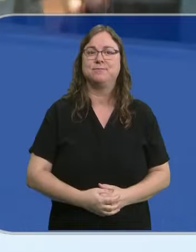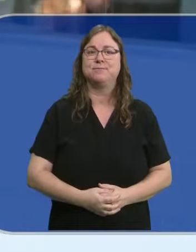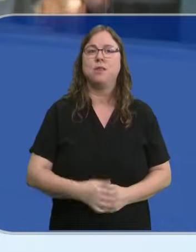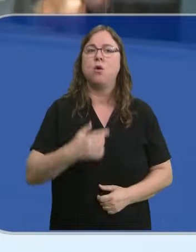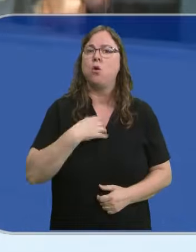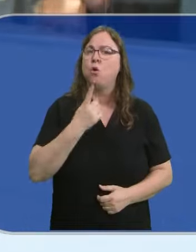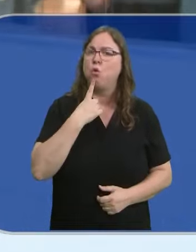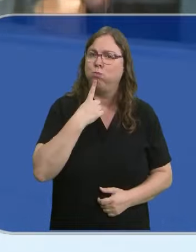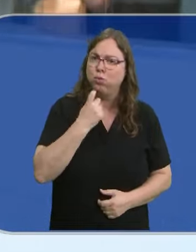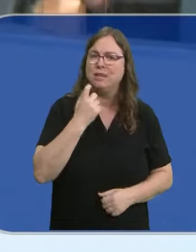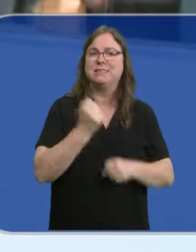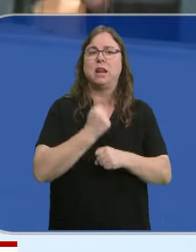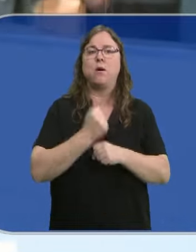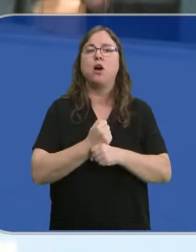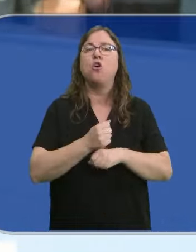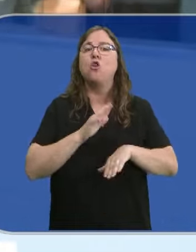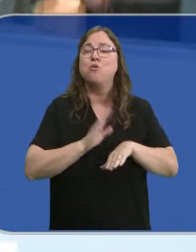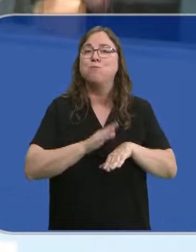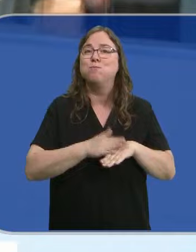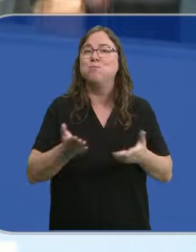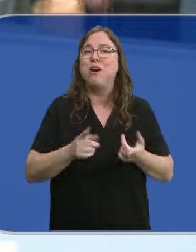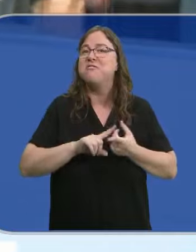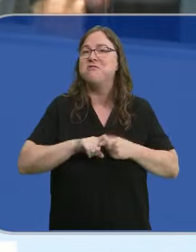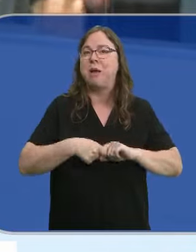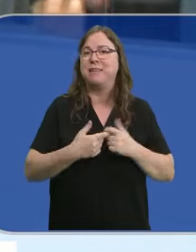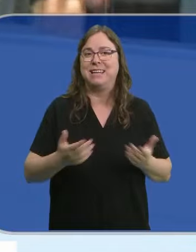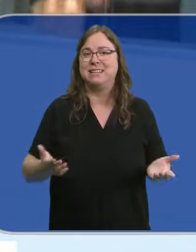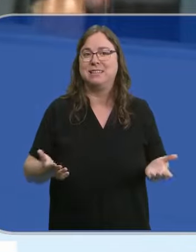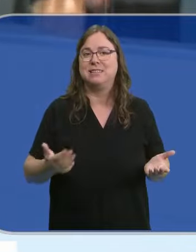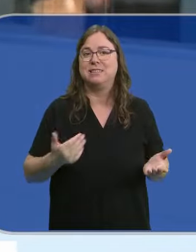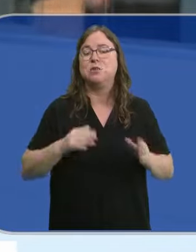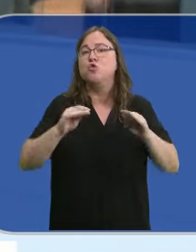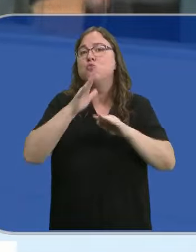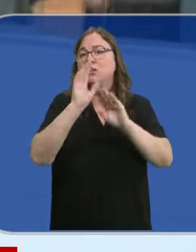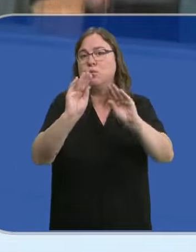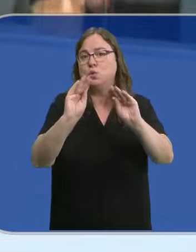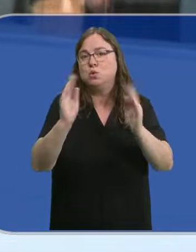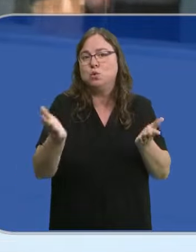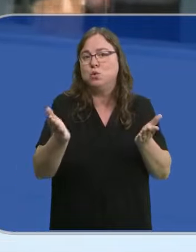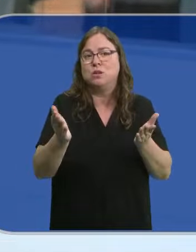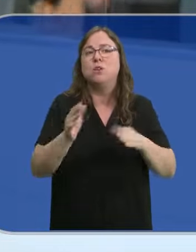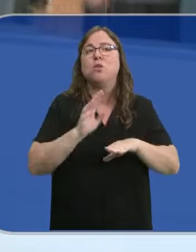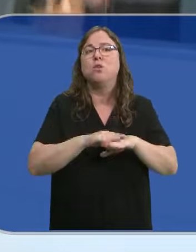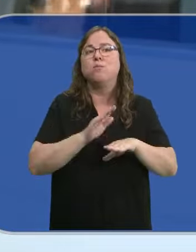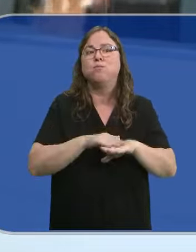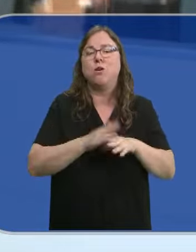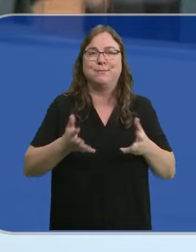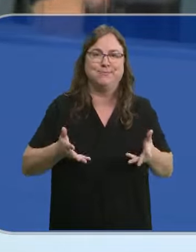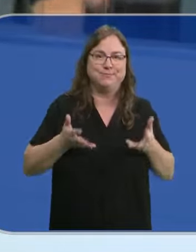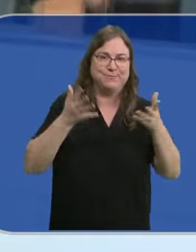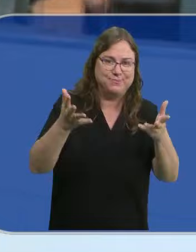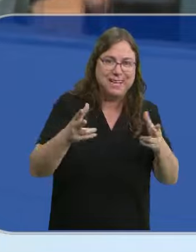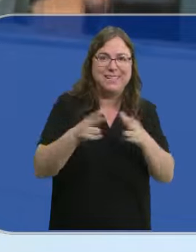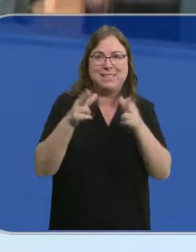Nos ha costado mucho trabajo porque las familias sus razones tienen claro, sobre todo por la disponibilidad